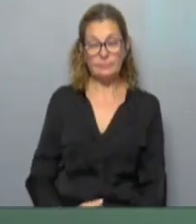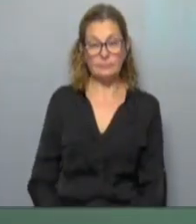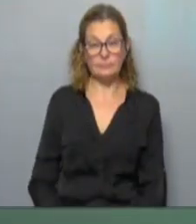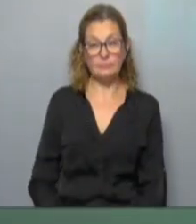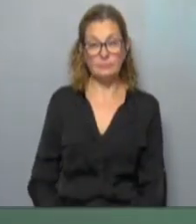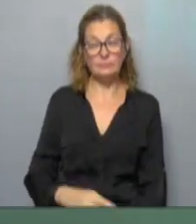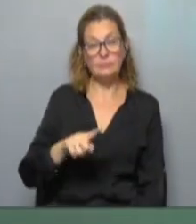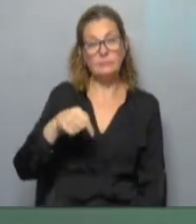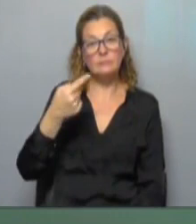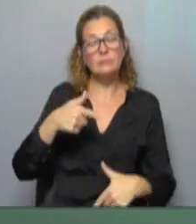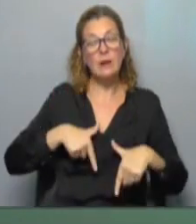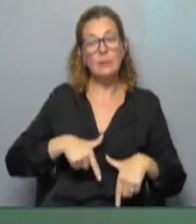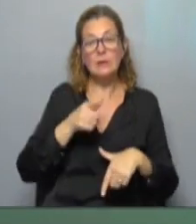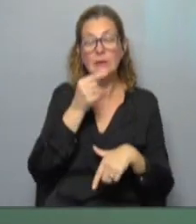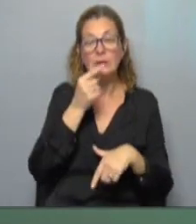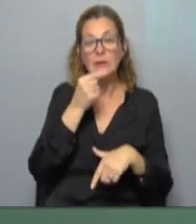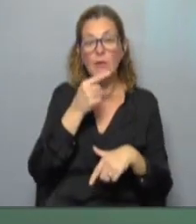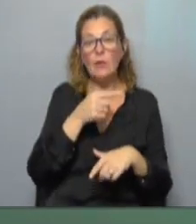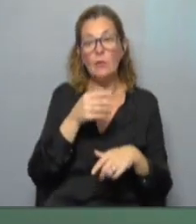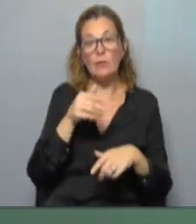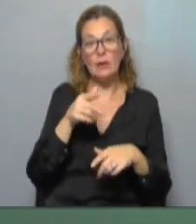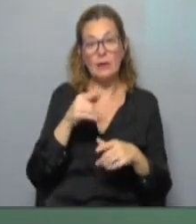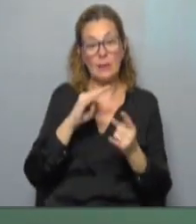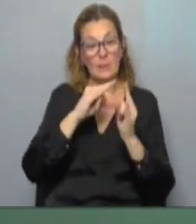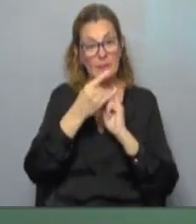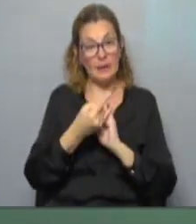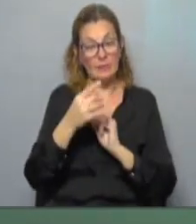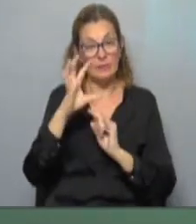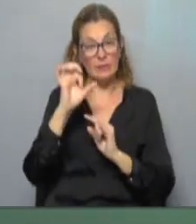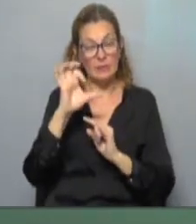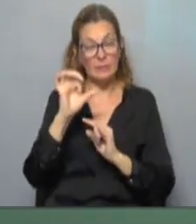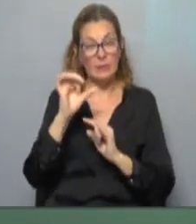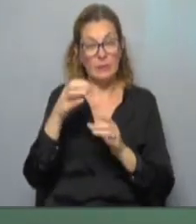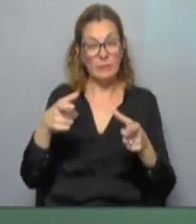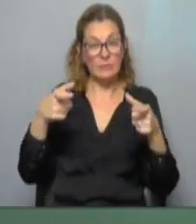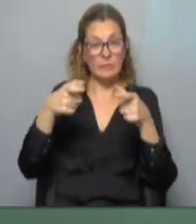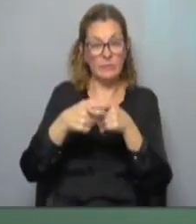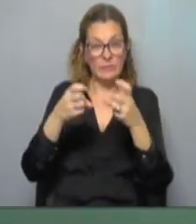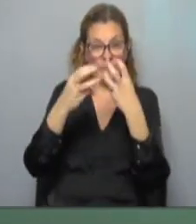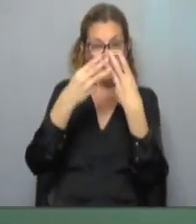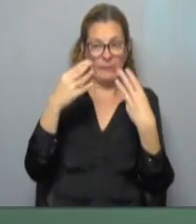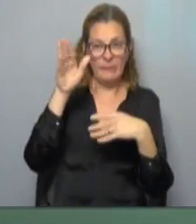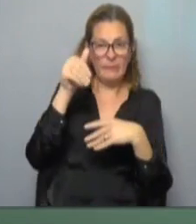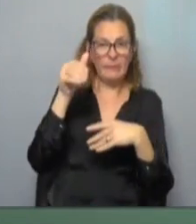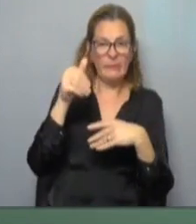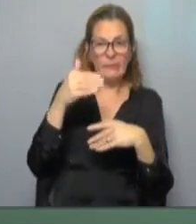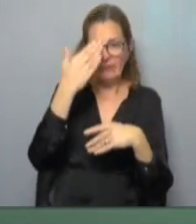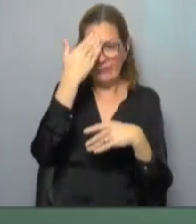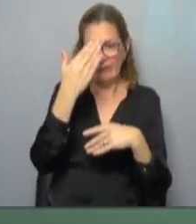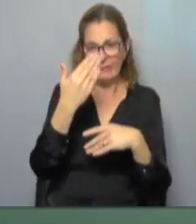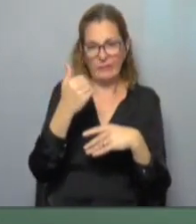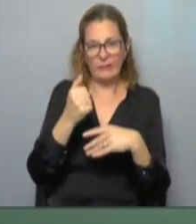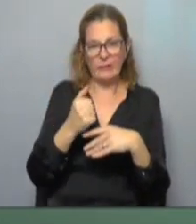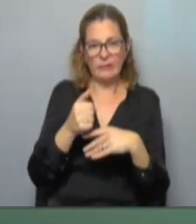Mañana el Ministro del Interior, Luis Alberto Heber, comparecerá en el Senado en régimen de Comisión General, convocado por el Frente